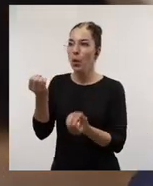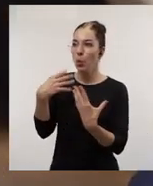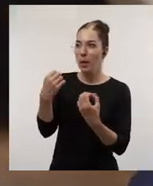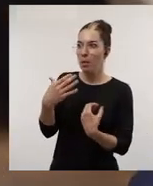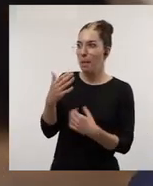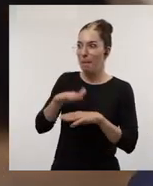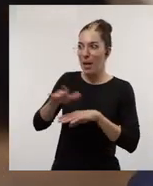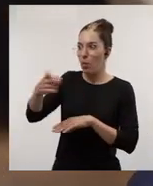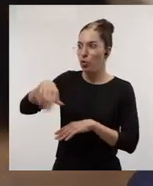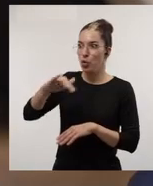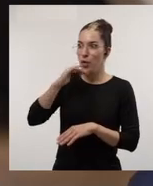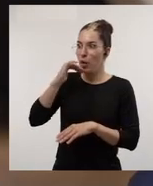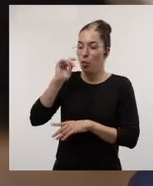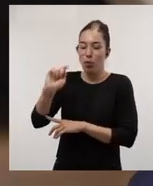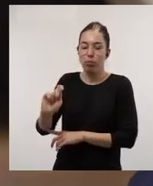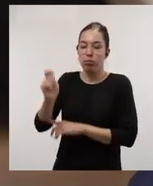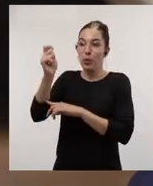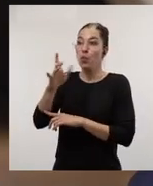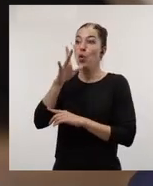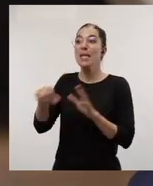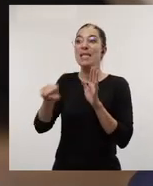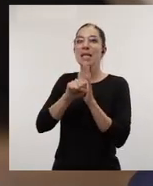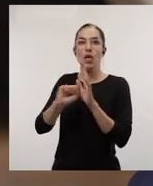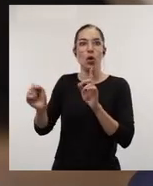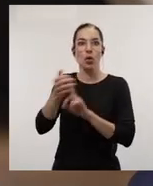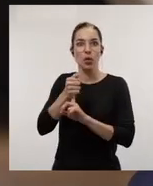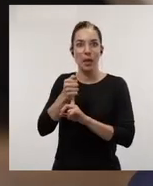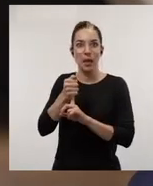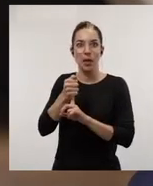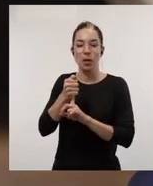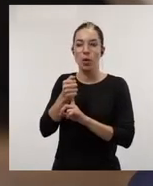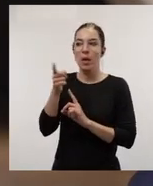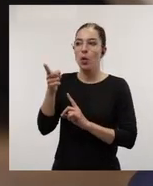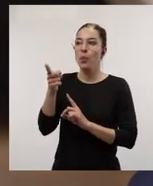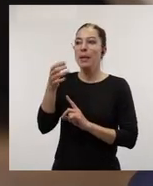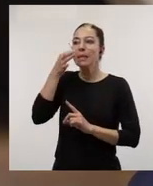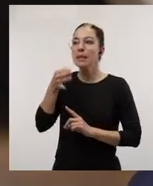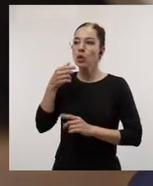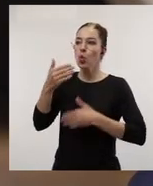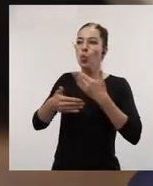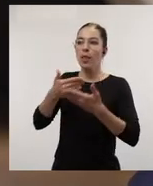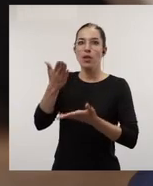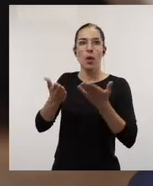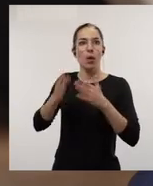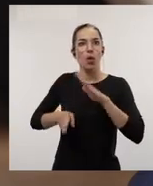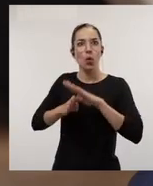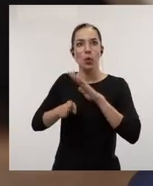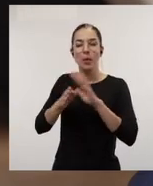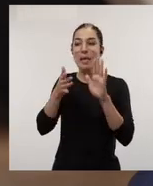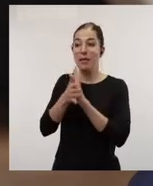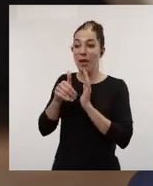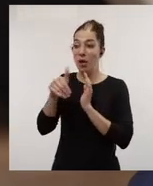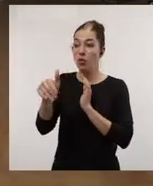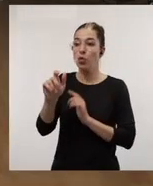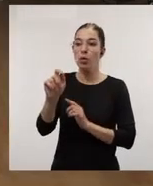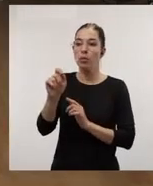para vosotros fue un hito conseguir sin duda este sello, este marchamo de calidad, pero esto es un proceso de evaluación continua. Hay otros hitos que